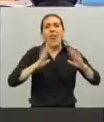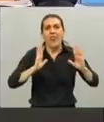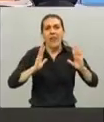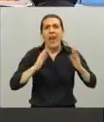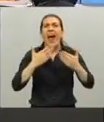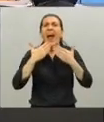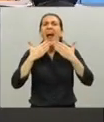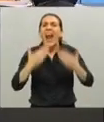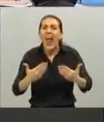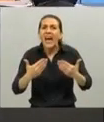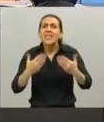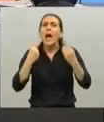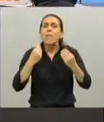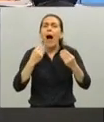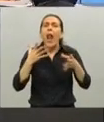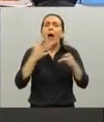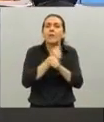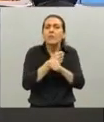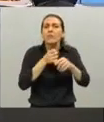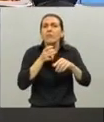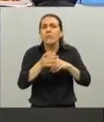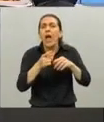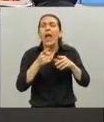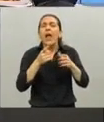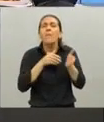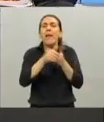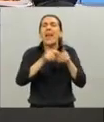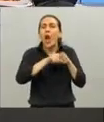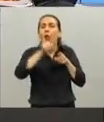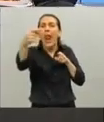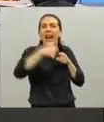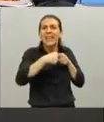mérito de haber restringido el transporte interjurisdiccional.